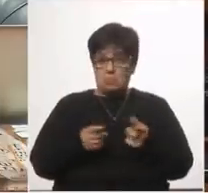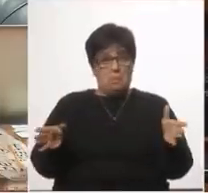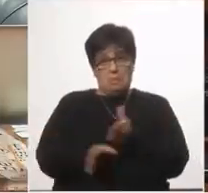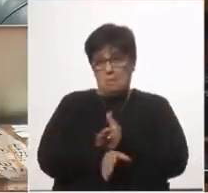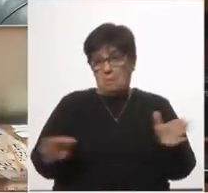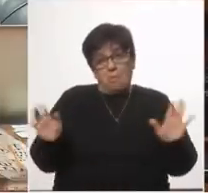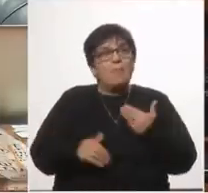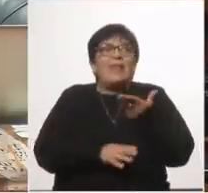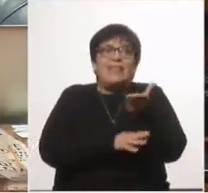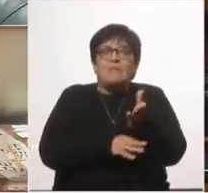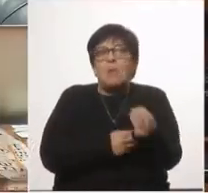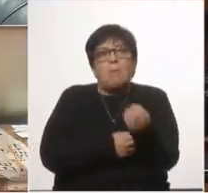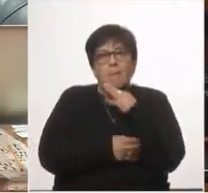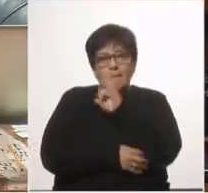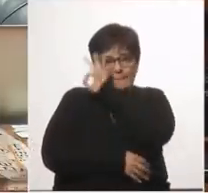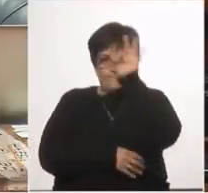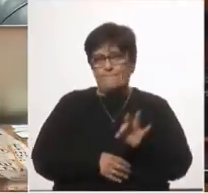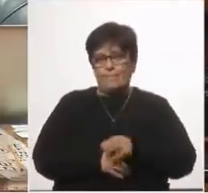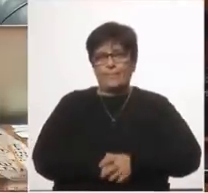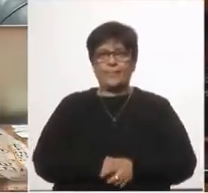la tenemos la pedimos y no la recibimos